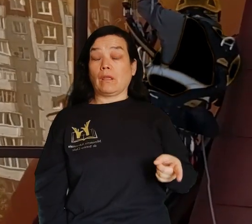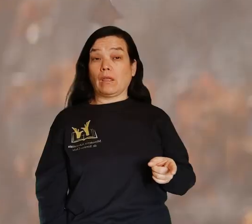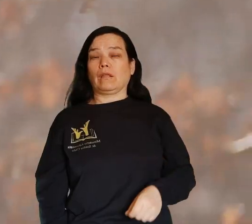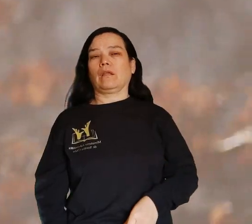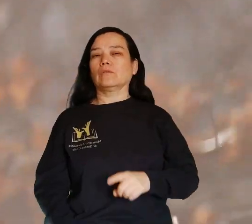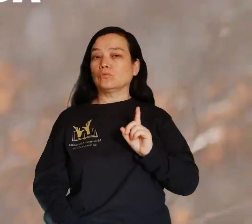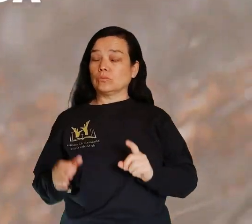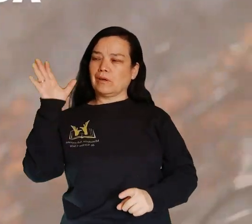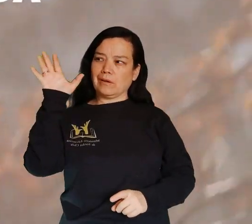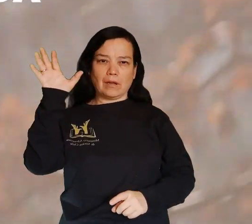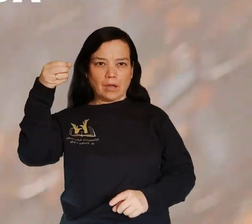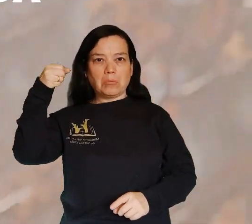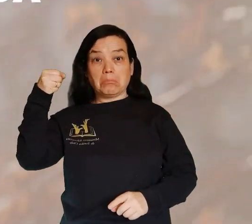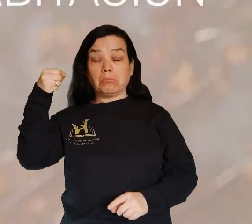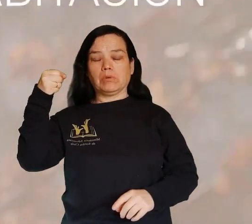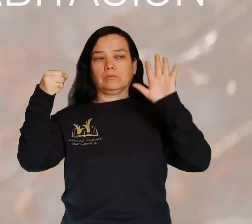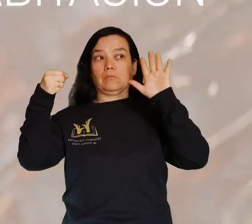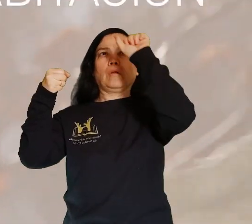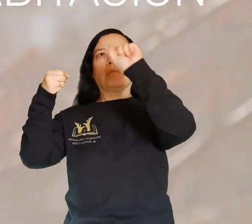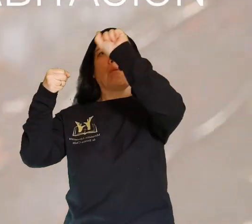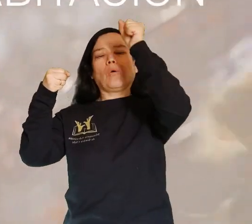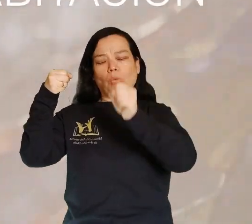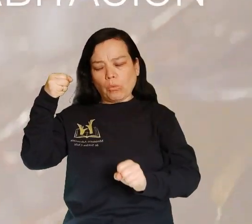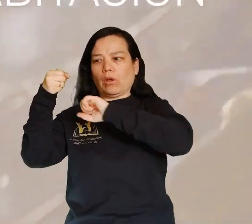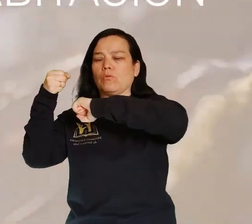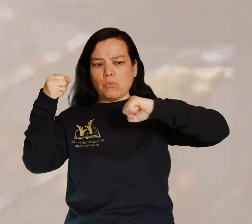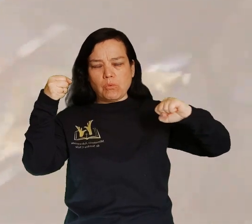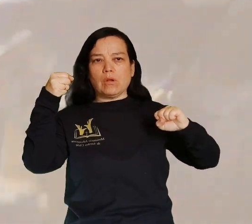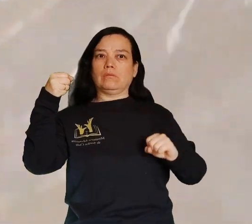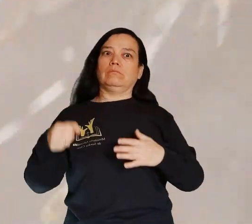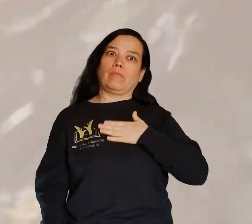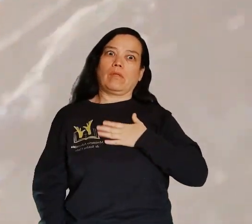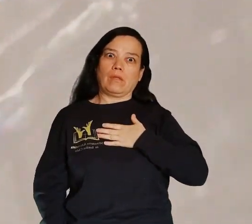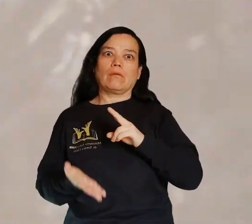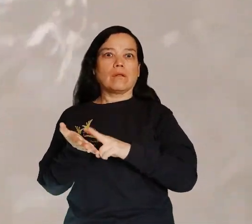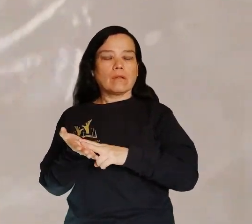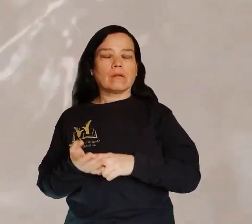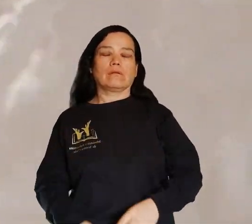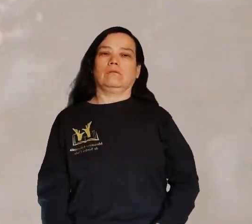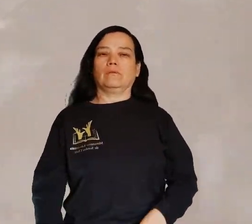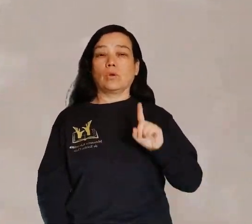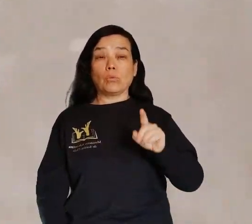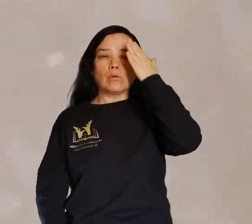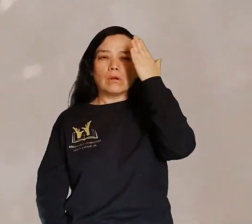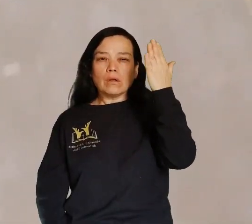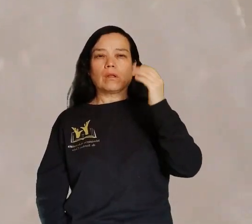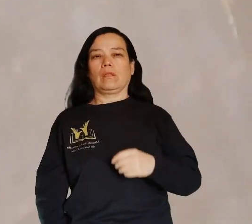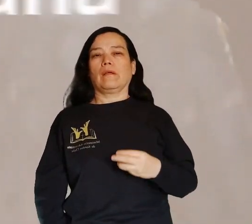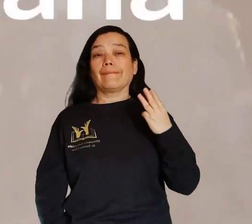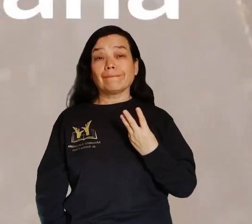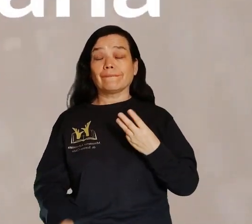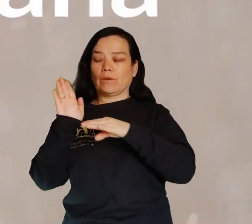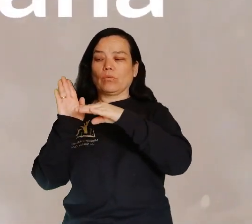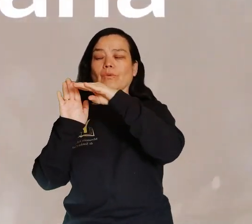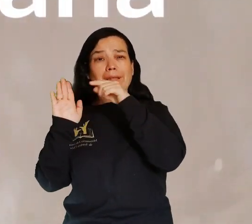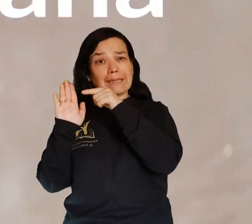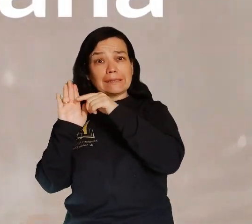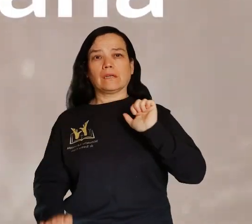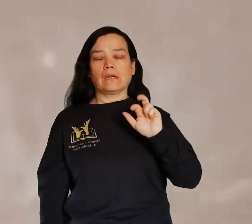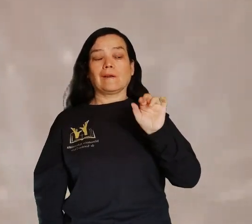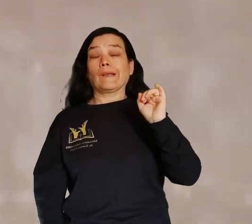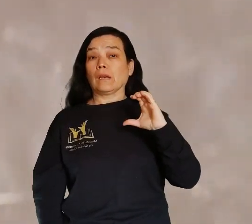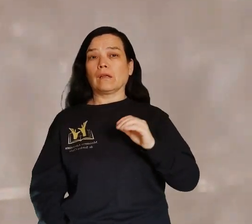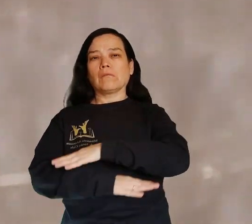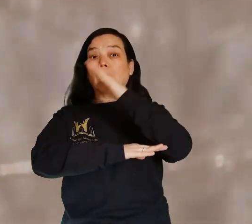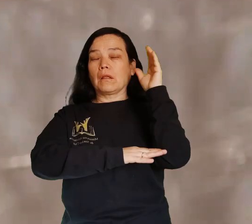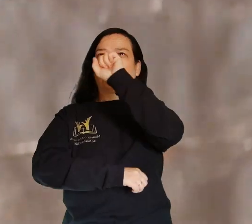Un día, mientras trabajaba en el exterior de una habitación del tercer piso, un viento muy fuerte cerró violentamente la